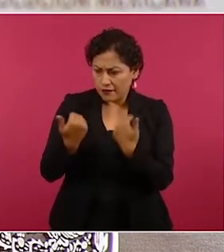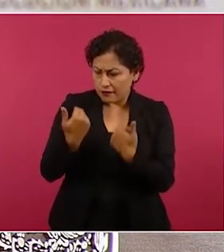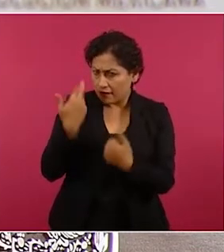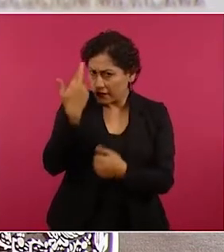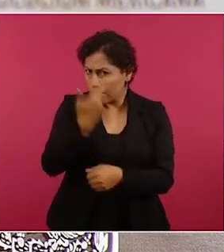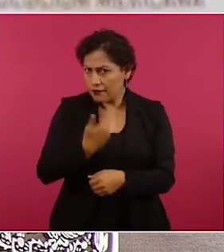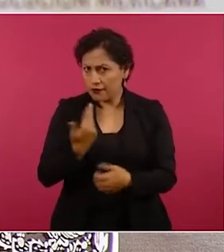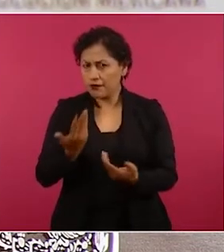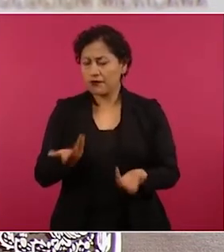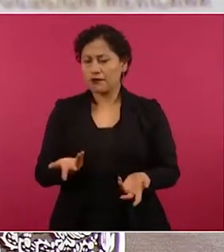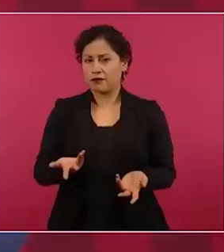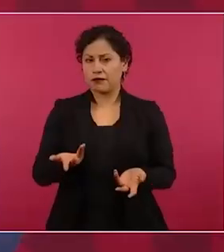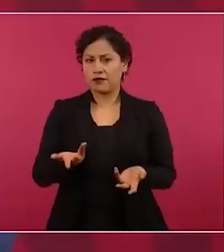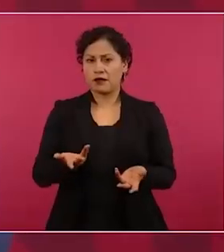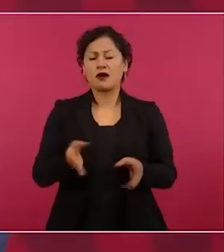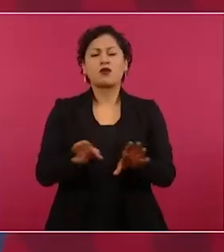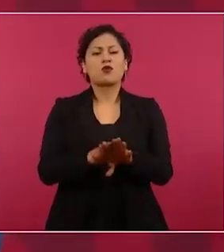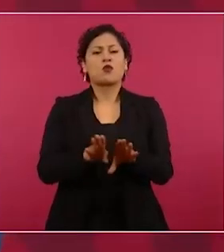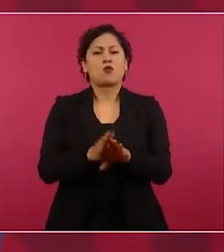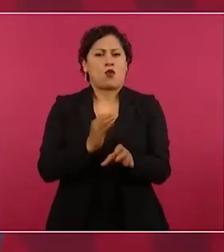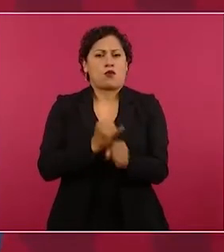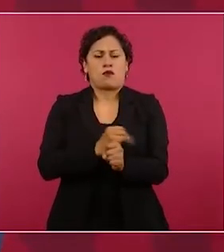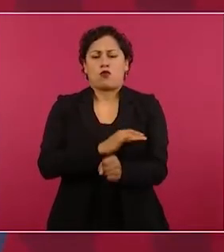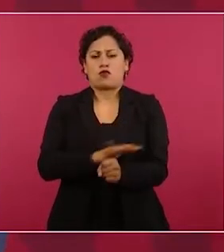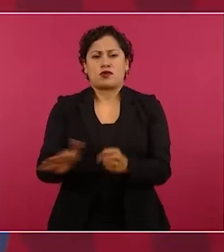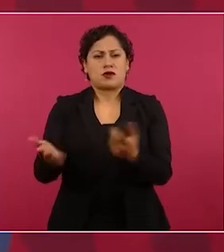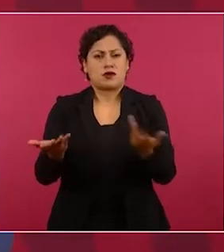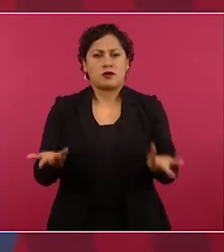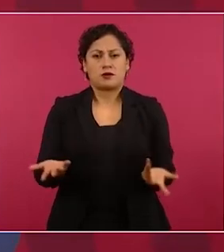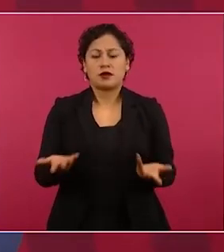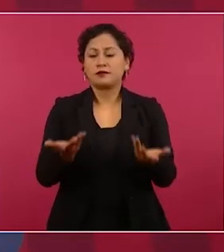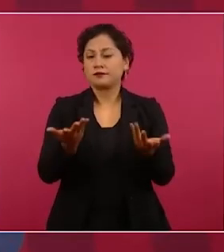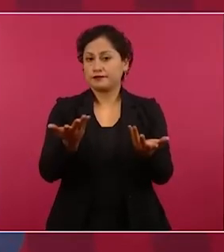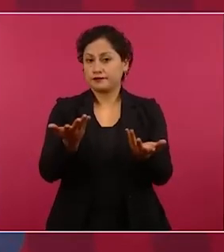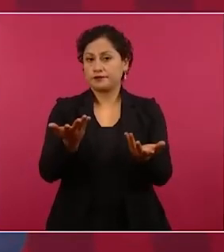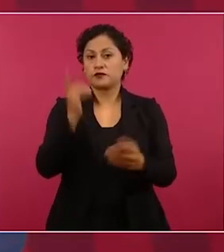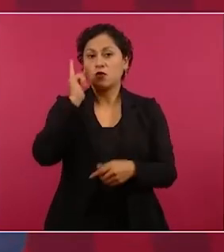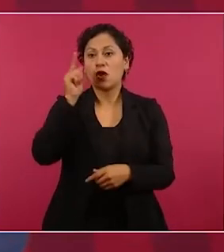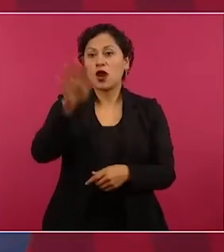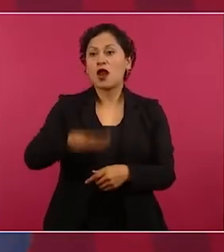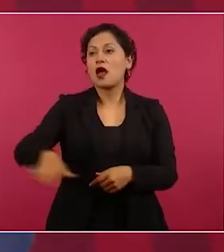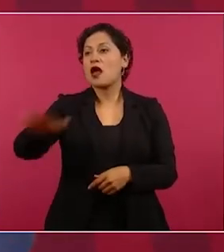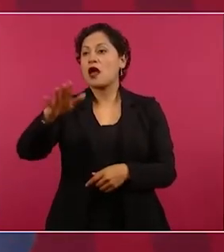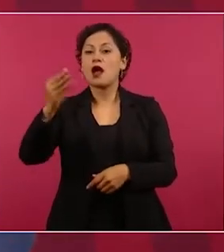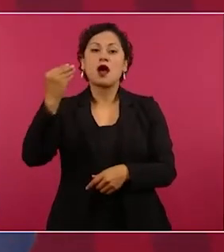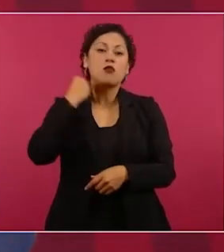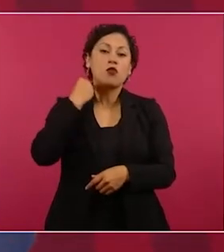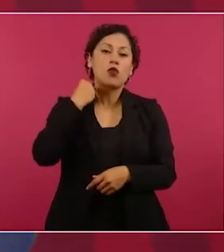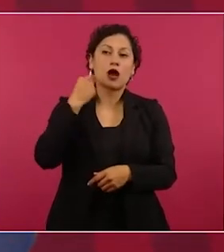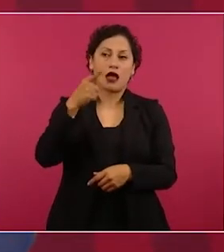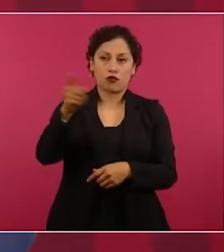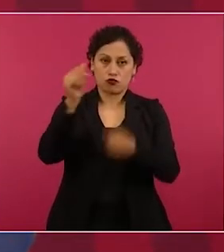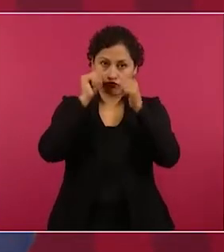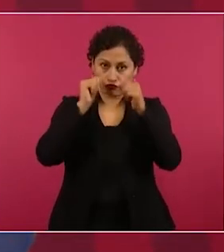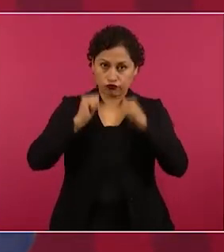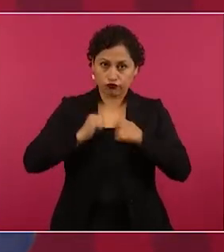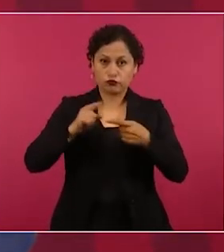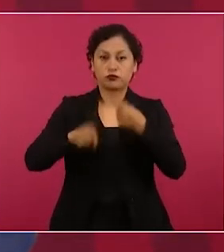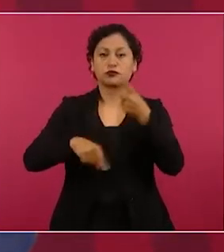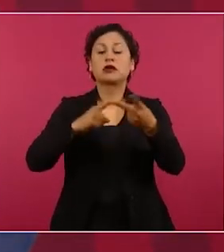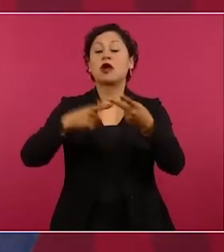No es posible y ojalá y los abogados y los jueces